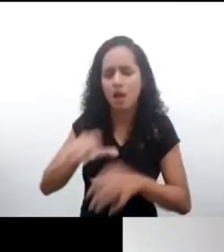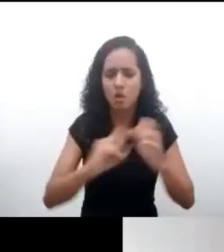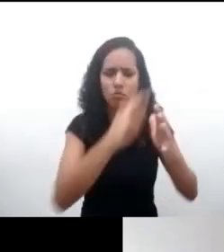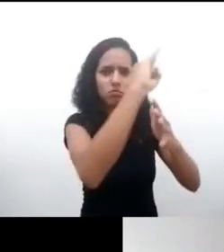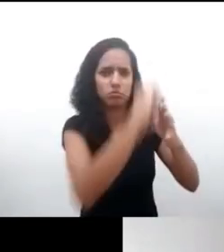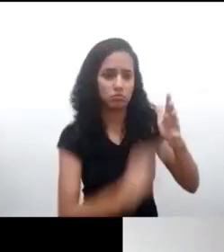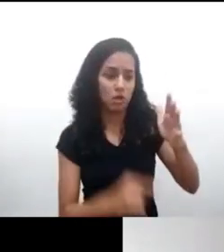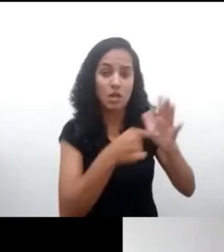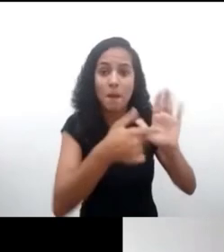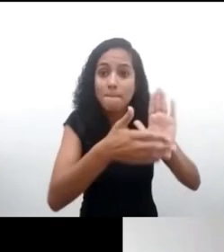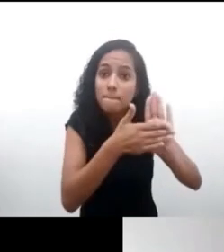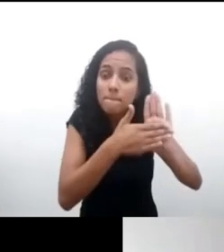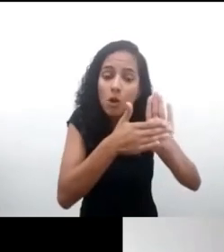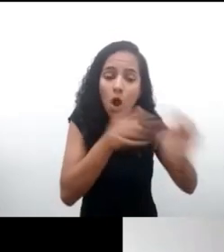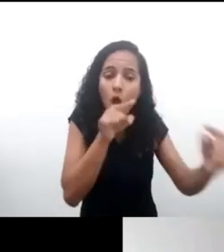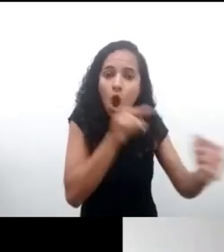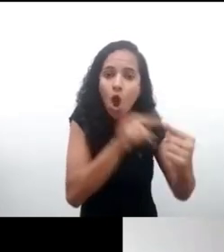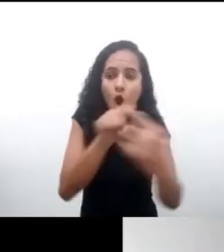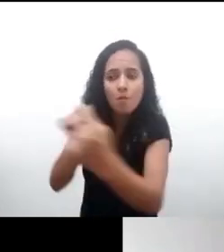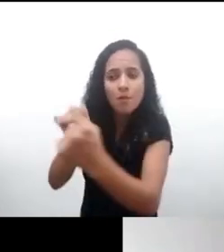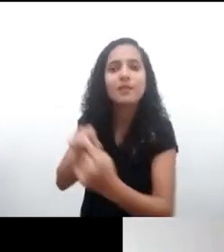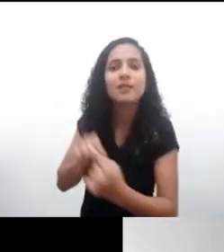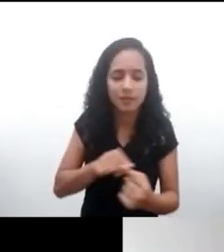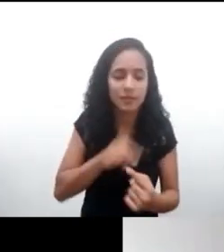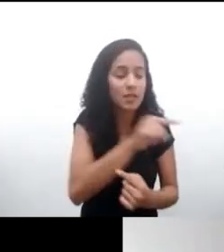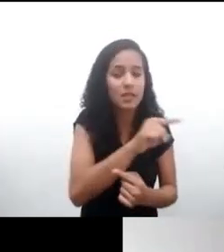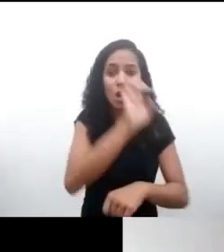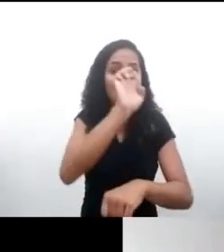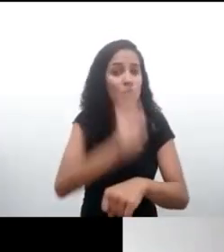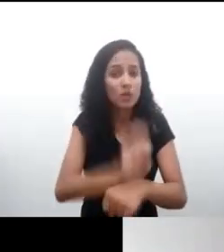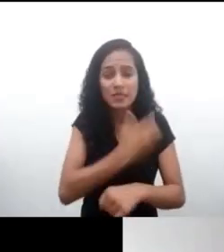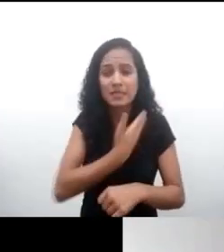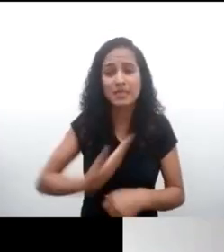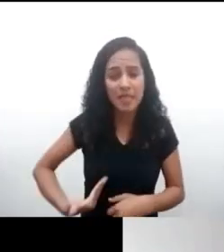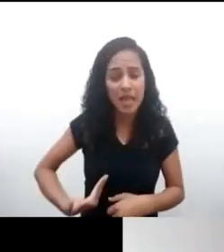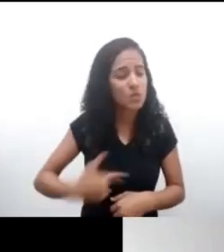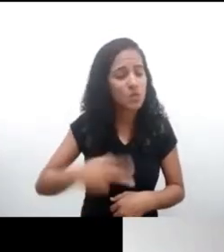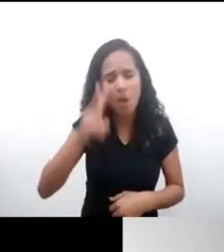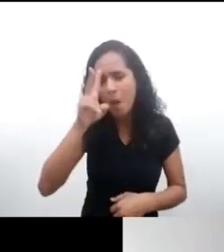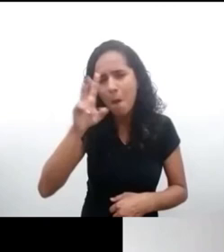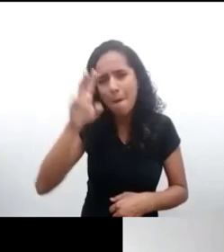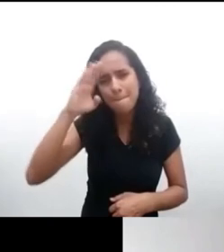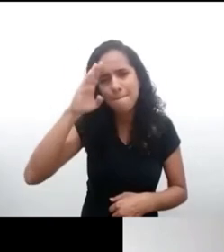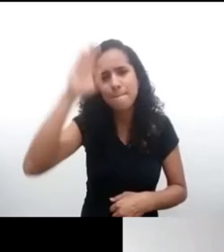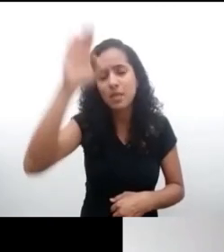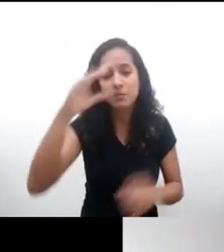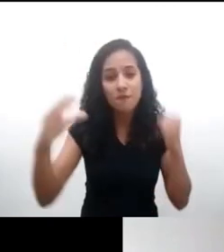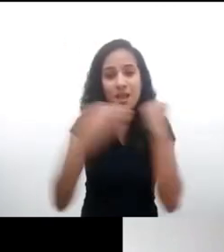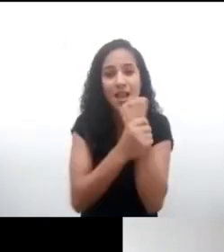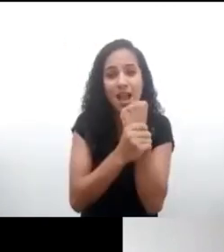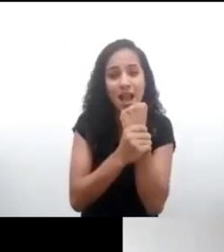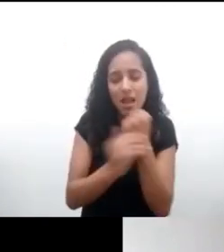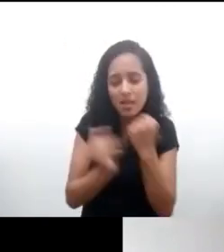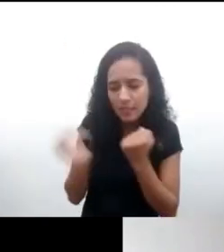garante en relación a los derechos de niñas, niños y jóvenes en entornos digitales.